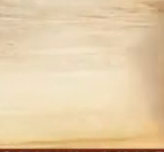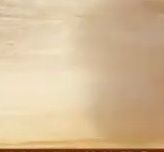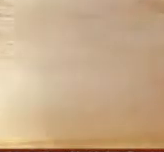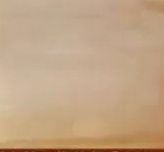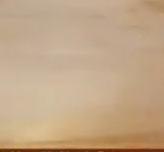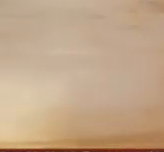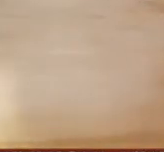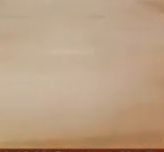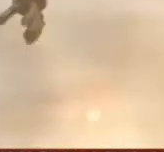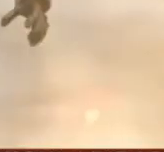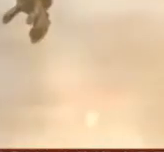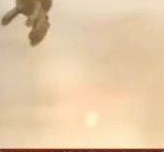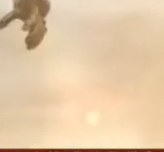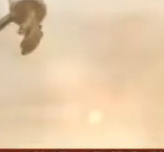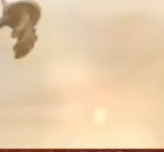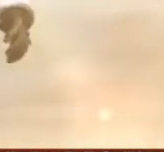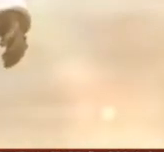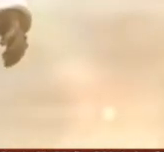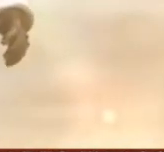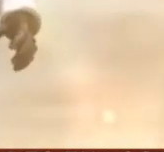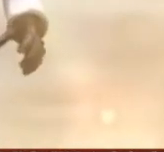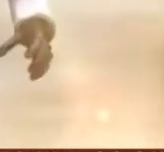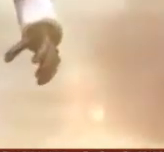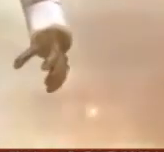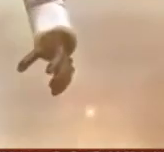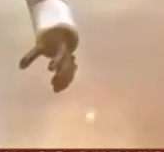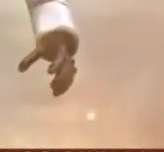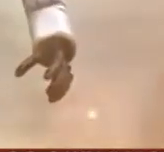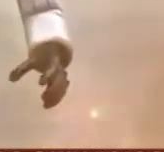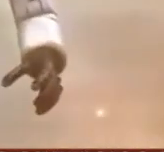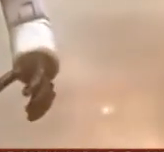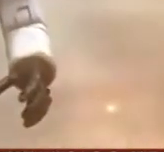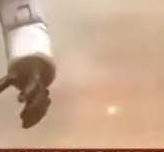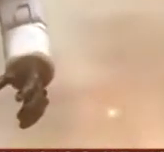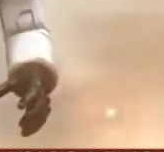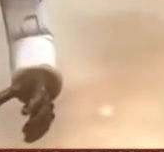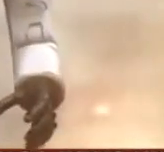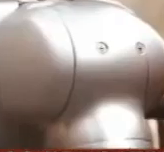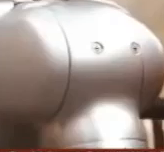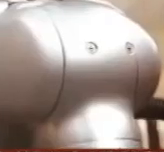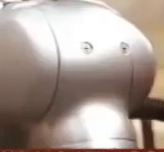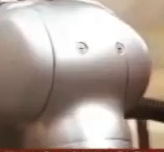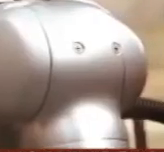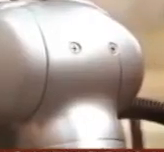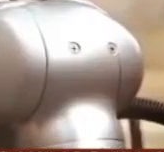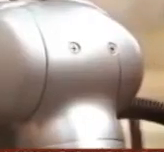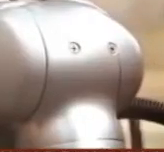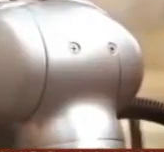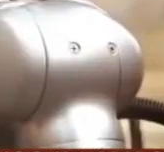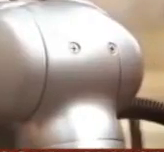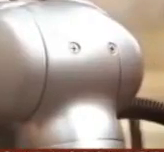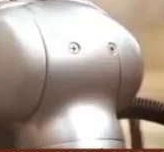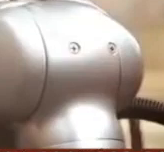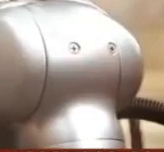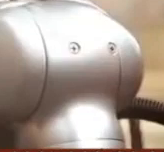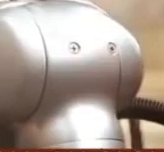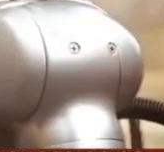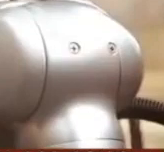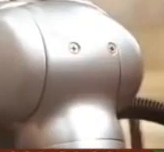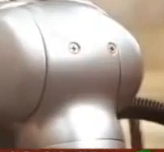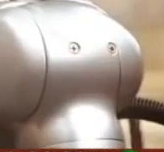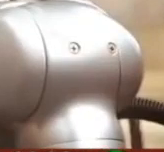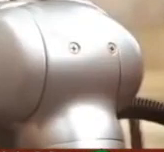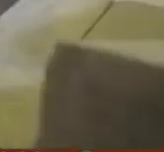son 23 unidades vendidas. Hong Jong-ho, el creador de este robot, declaró que aun cuando su robot es un gran invento, la